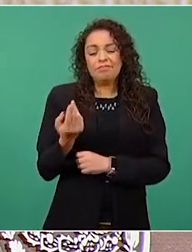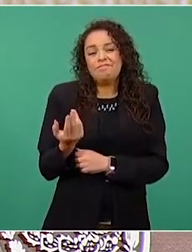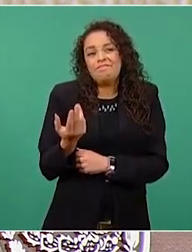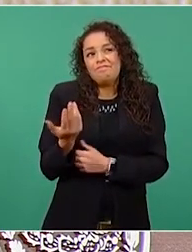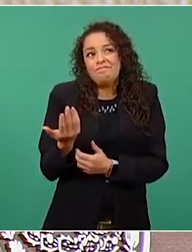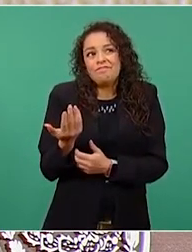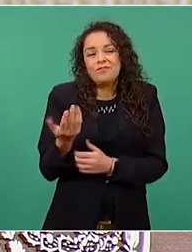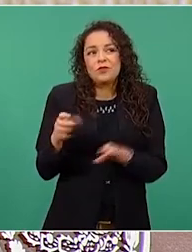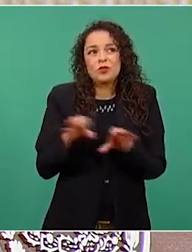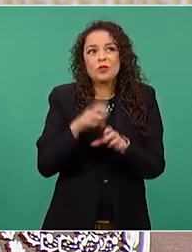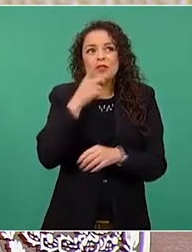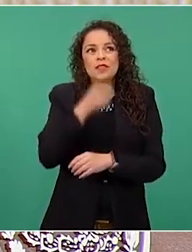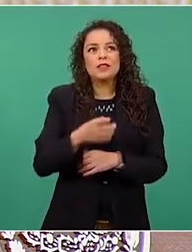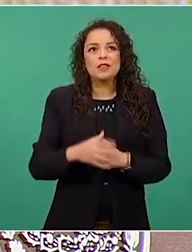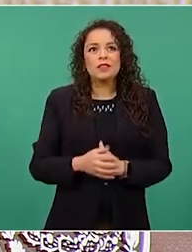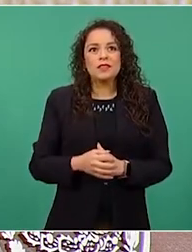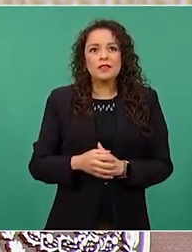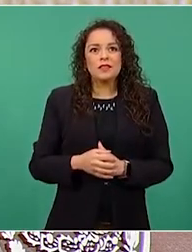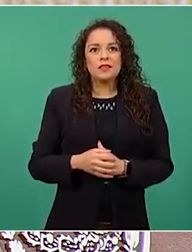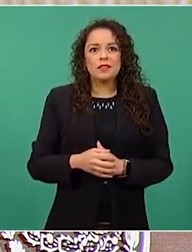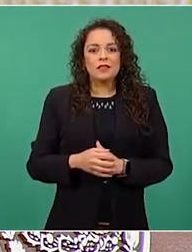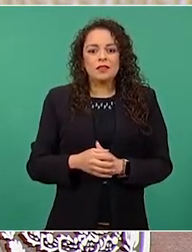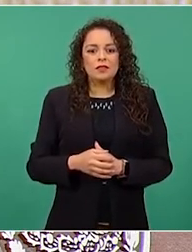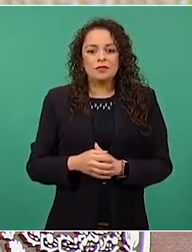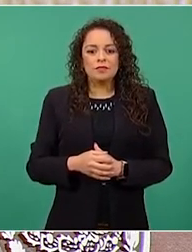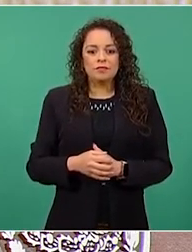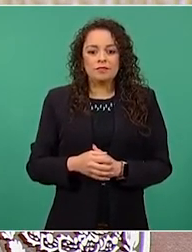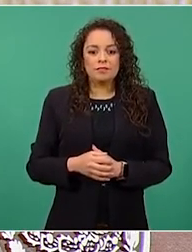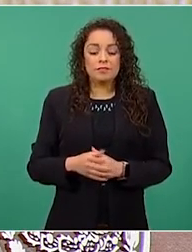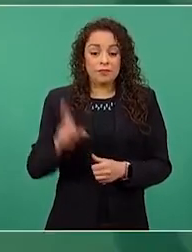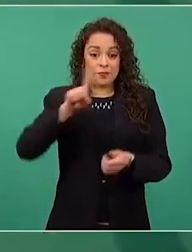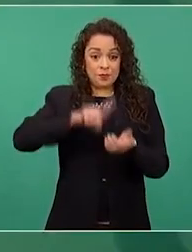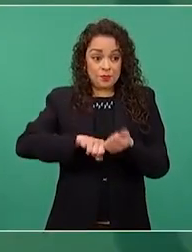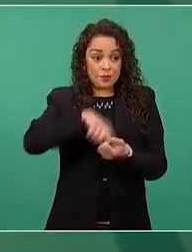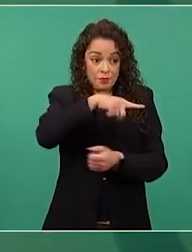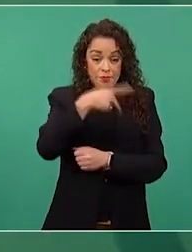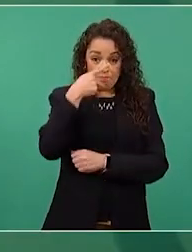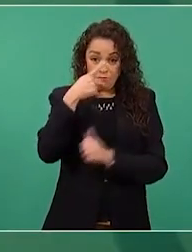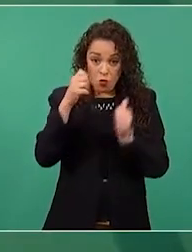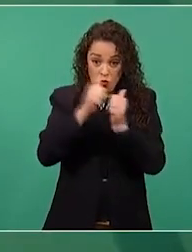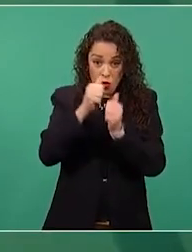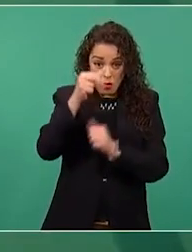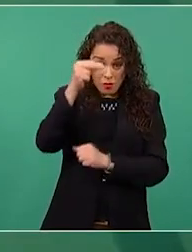inteligente ni tiene